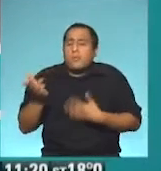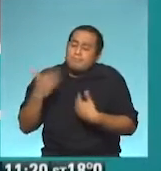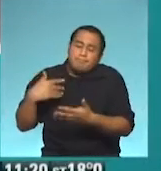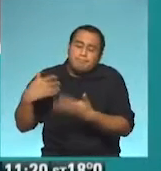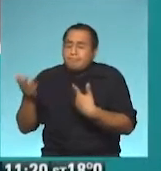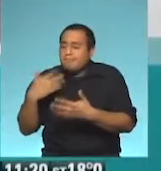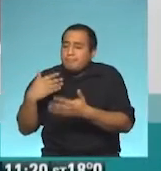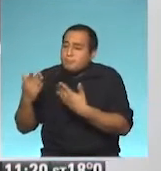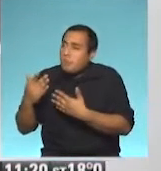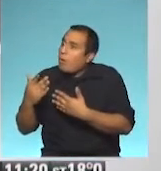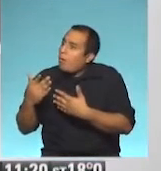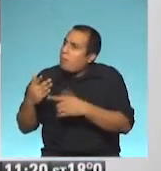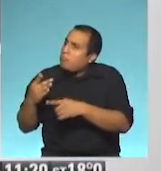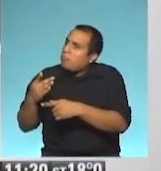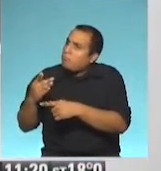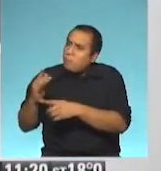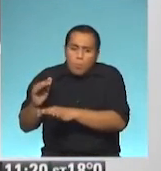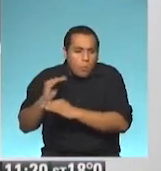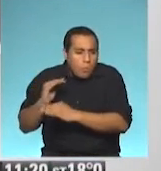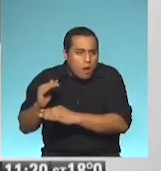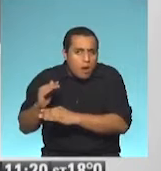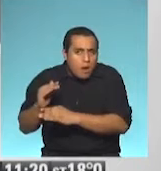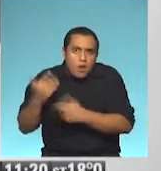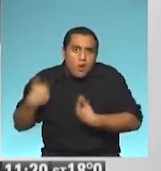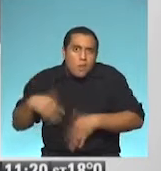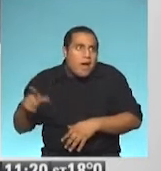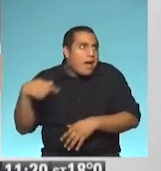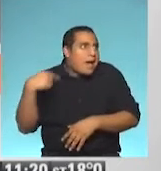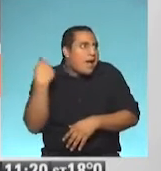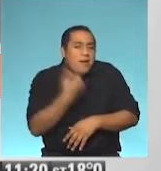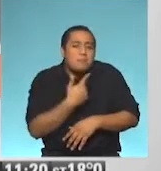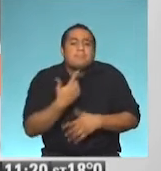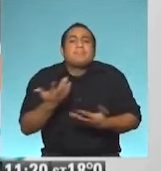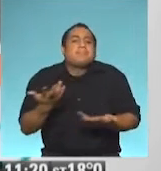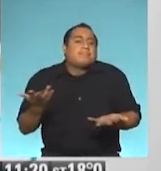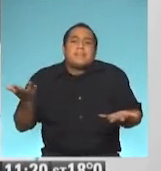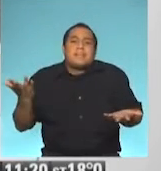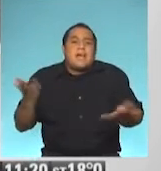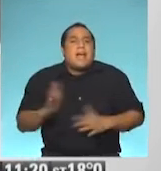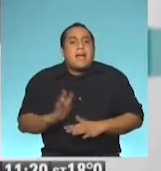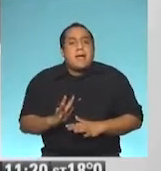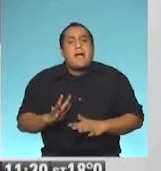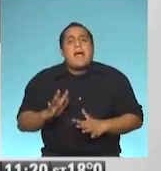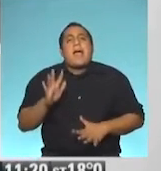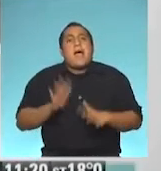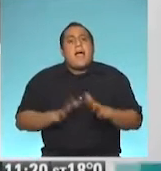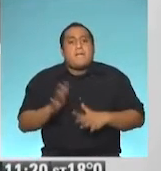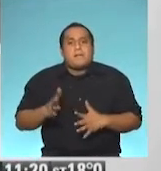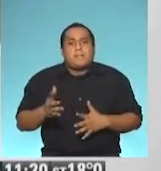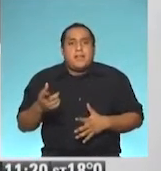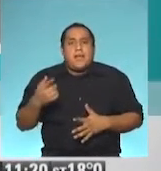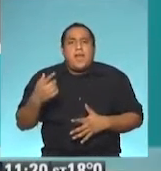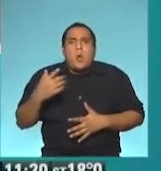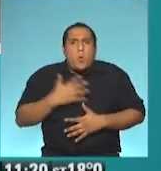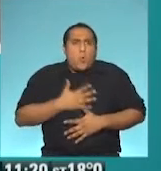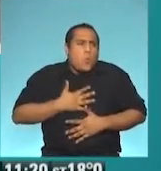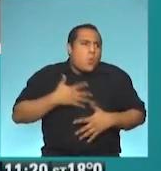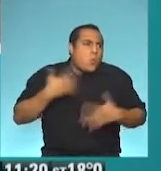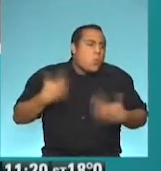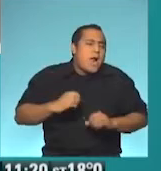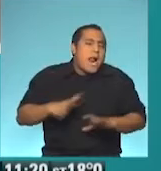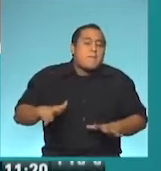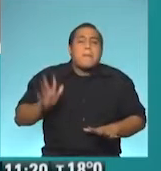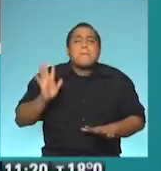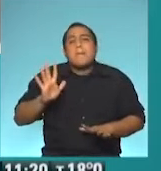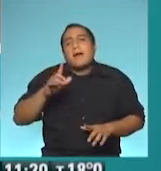cuenta que es más común de lo que uno cree. Sucede que cuando nos pasa a nosotros es un poco más grave, ¿no? ¿Cómo es el